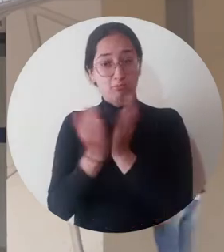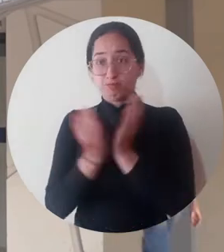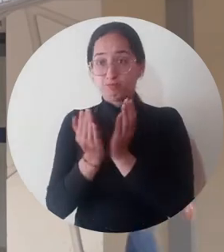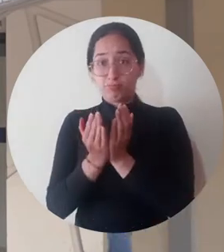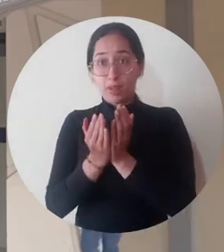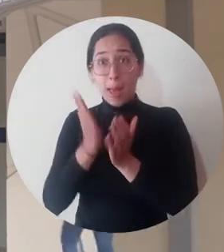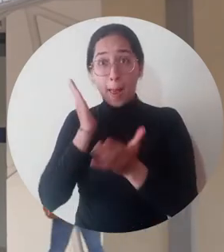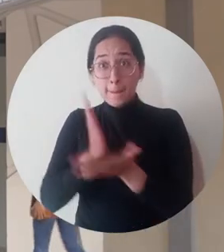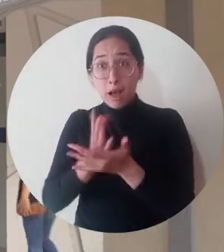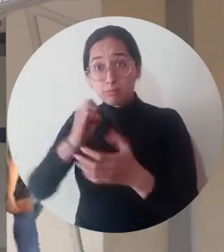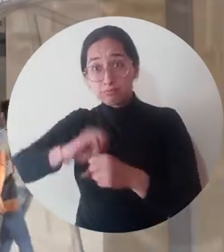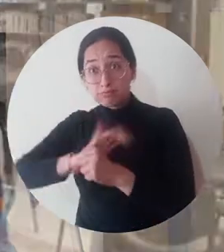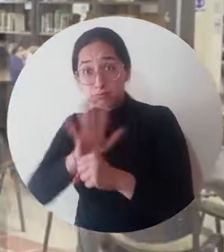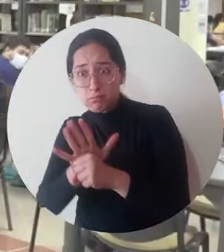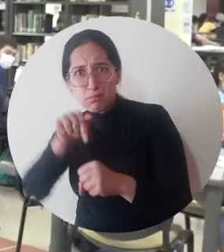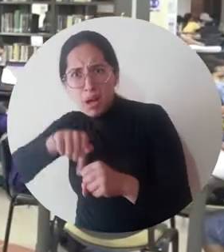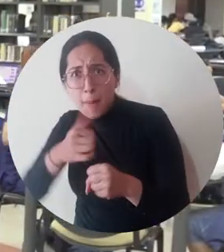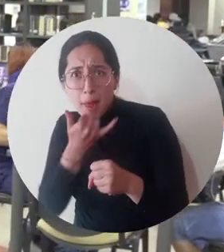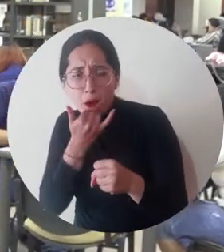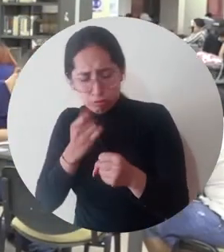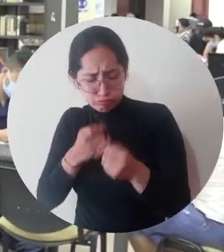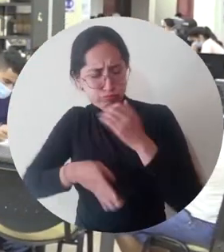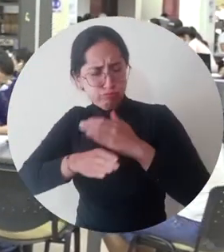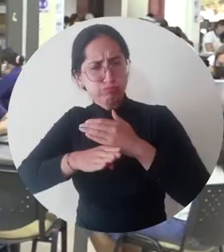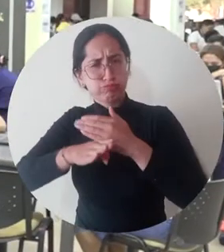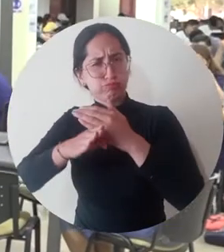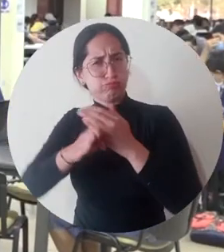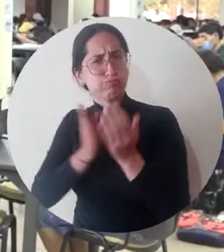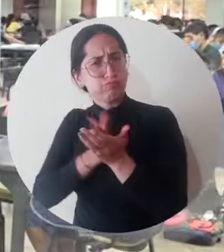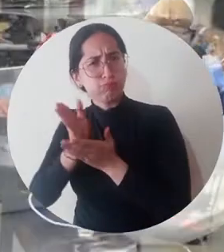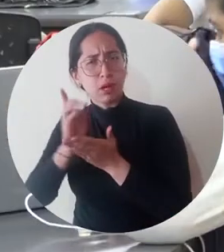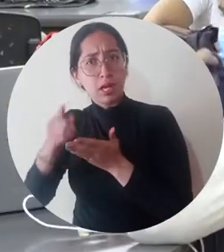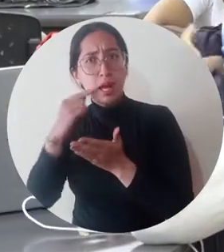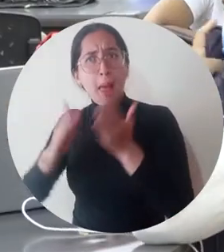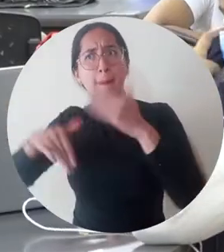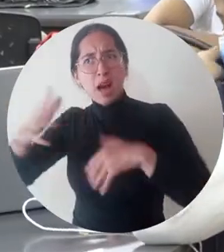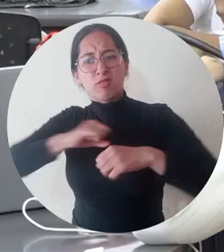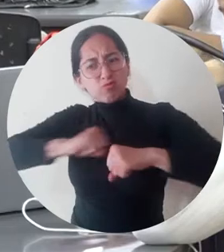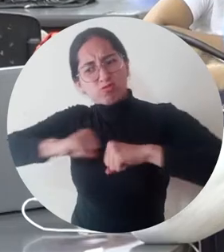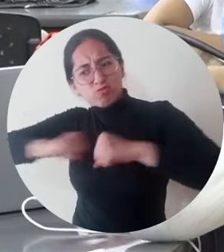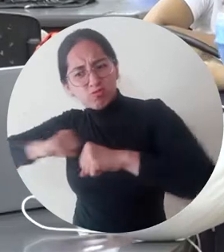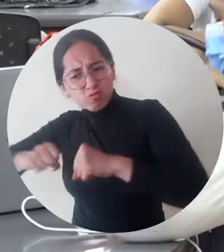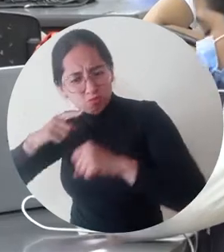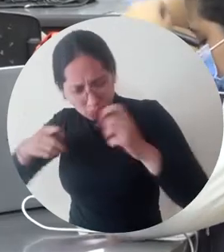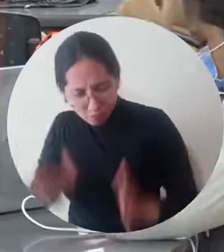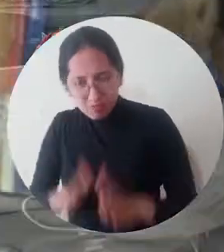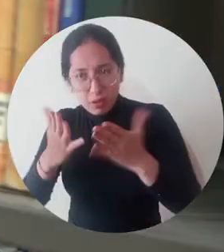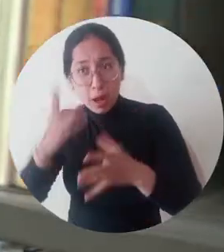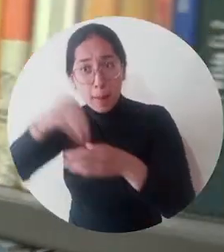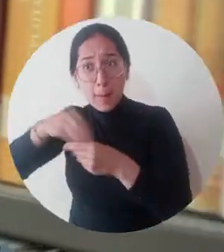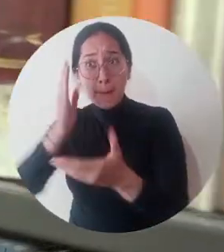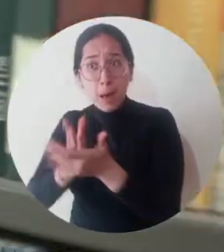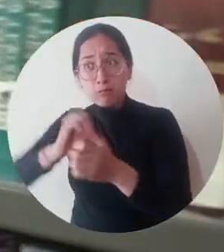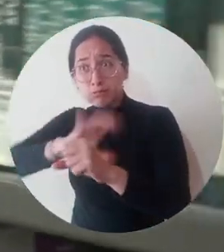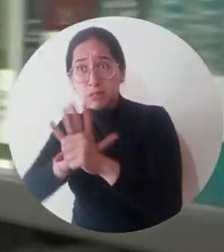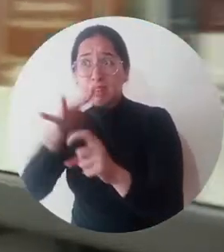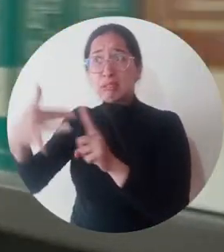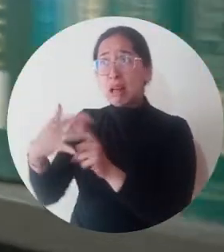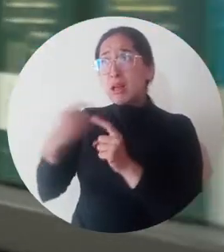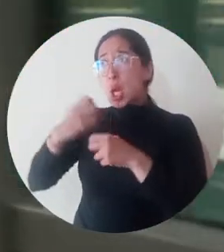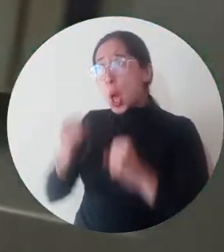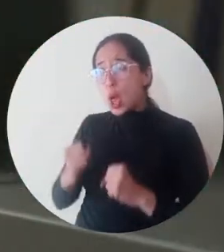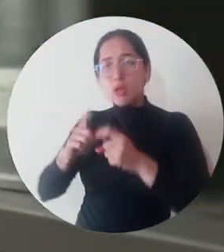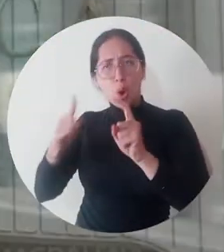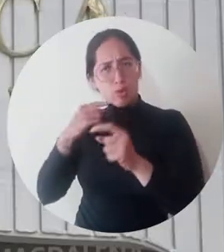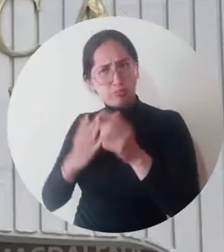La educación siempre se mantuvo activa durante la pandemia en la Universidad del Magdalena y una de las dependencias que trabajó aún más por garantizar este